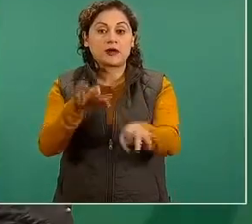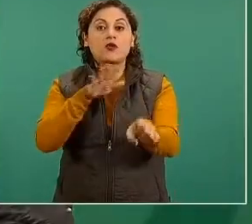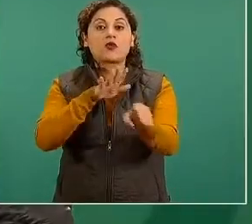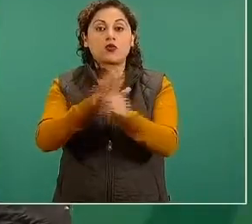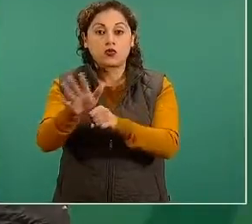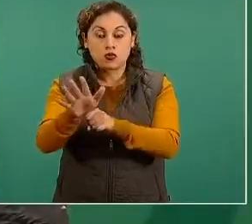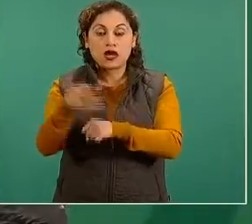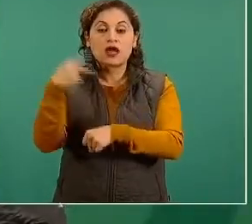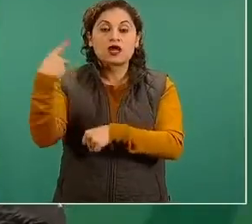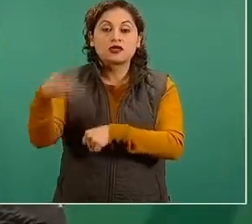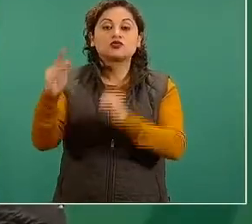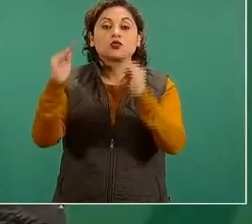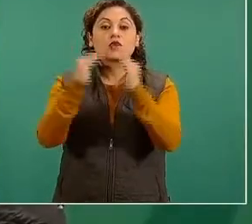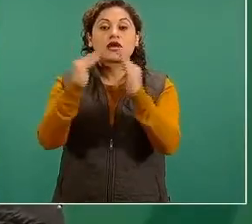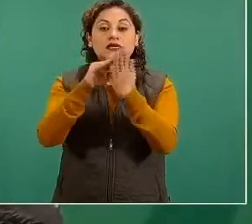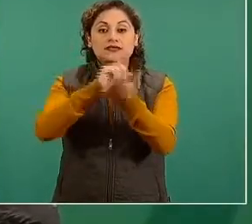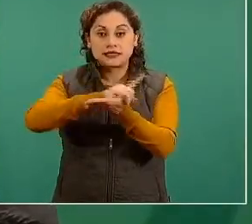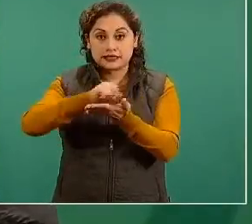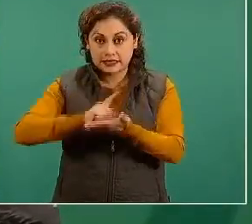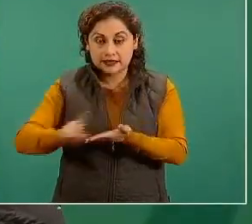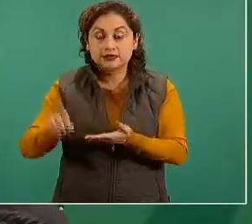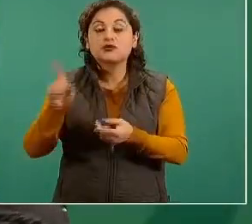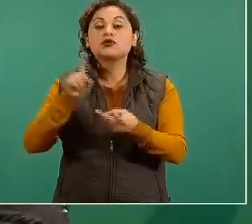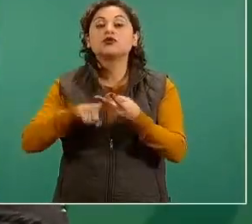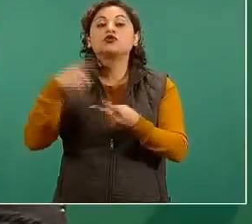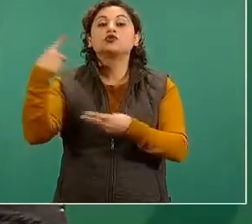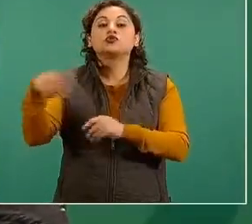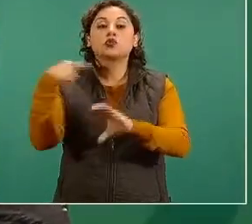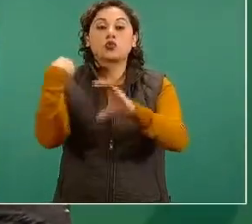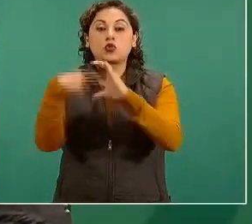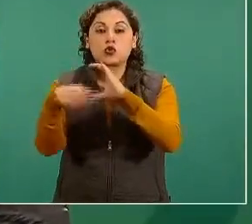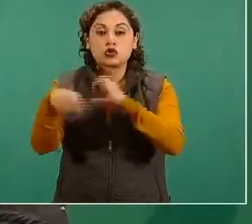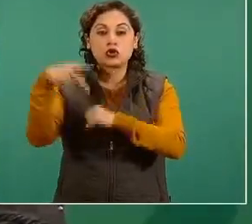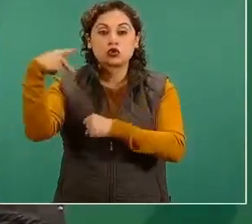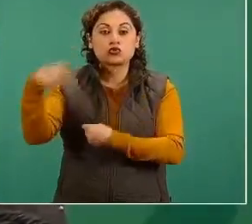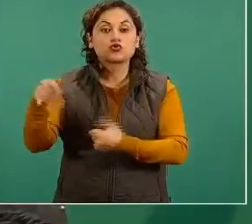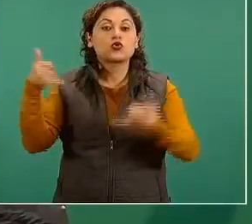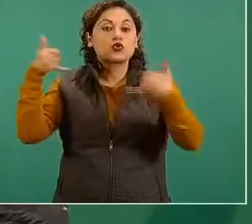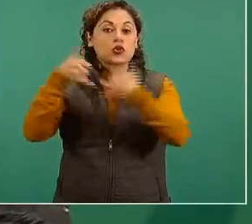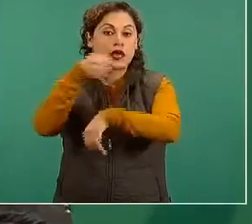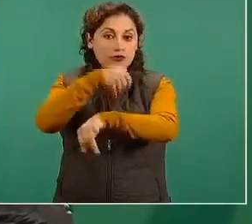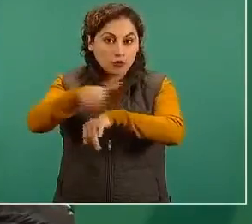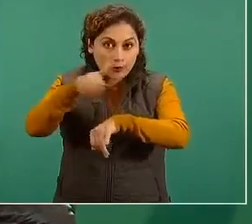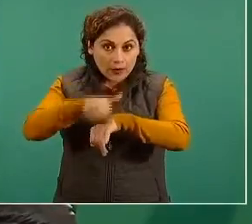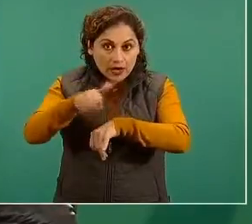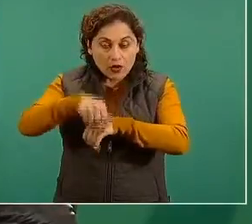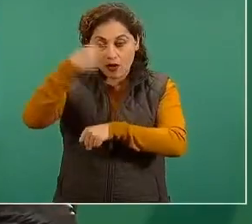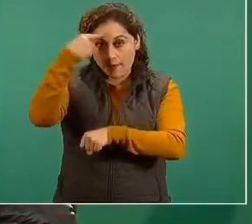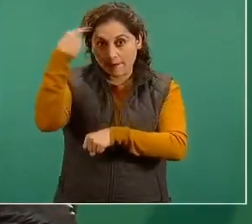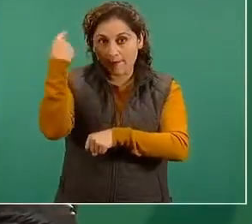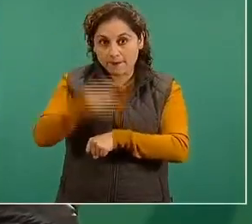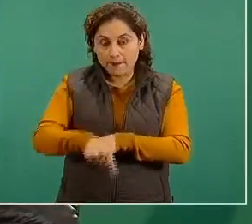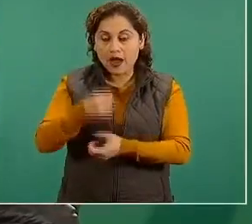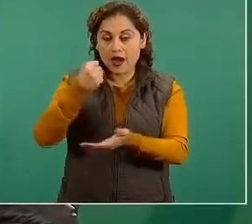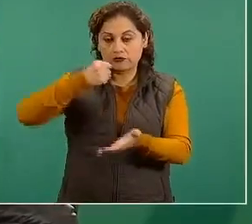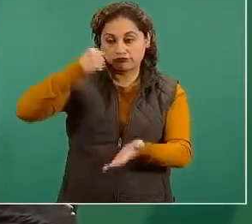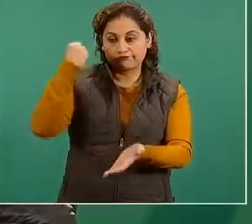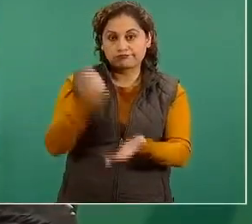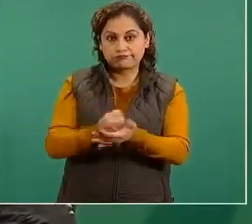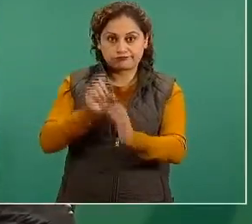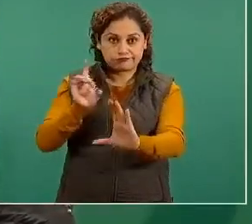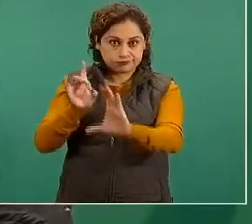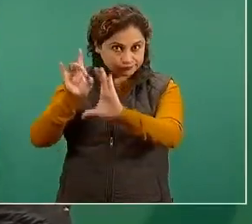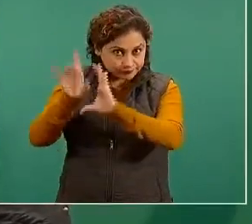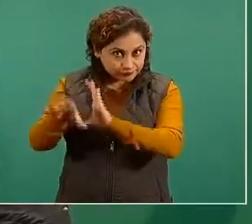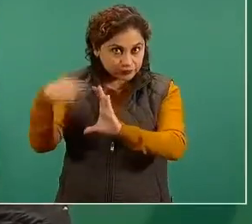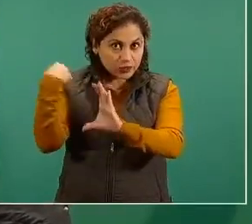su domicilio su teléfono celular su correo electrónico para también enviarle su comprobante de vacunación vía electrónica